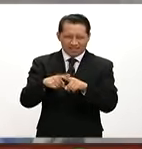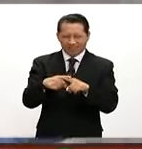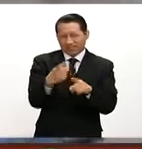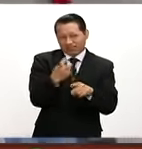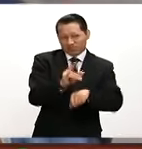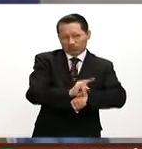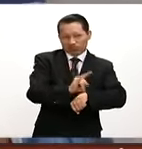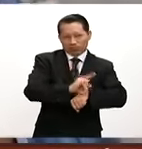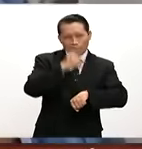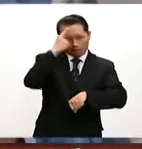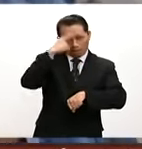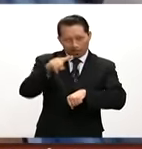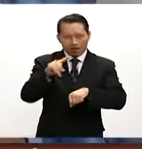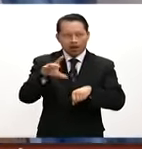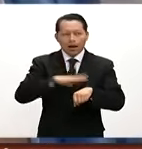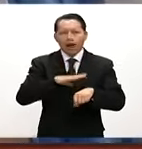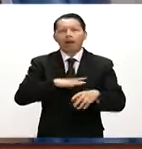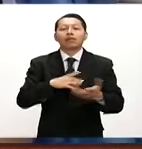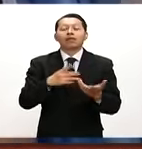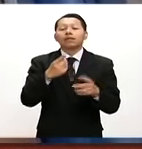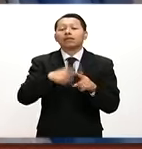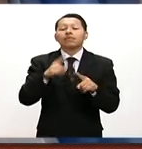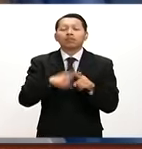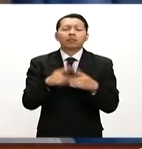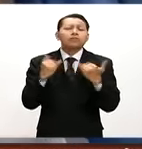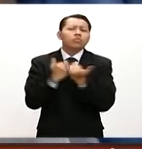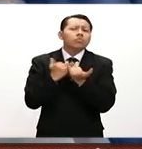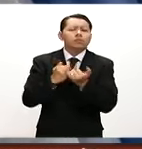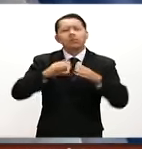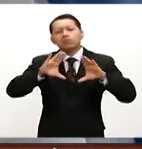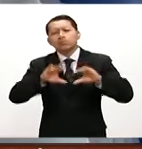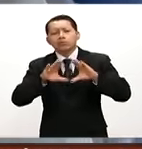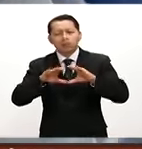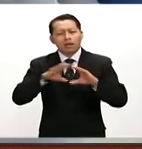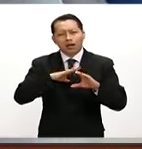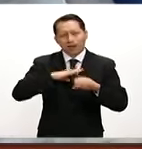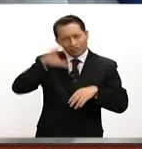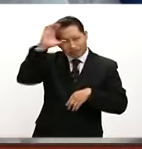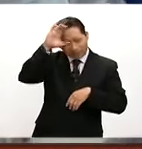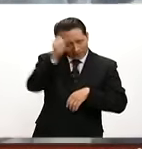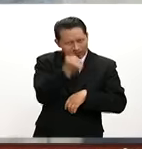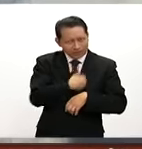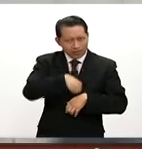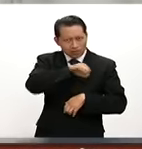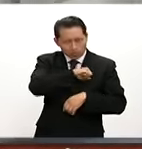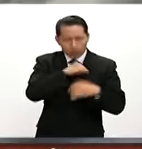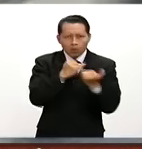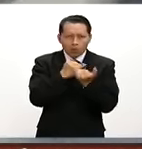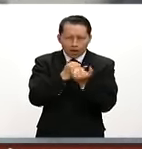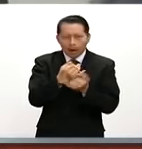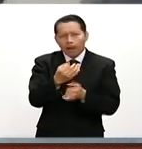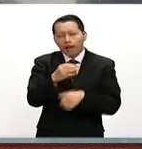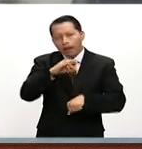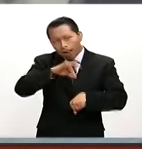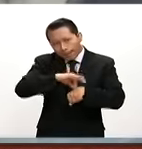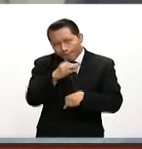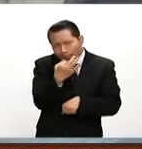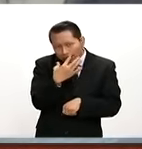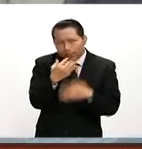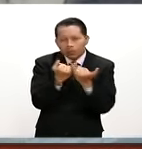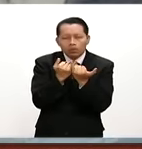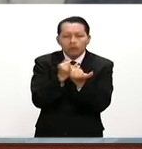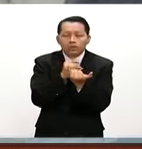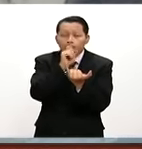y poco a poco ha ido permeando a las distintas áreas de ciencias de la salud fuertemente en medicina y nosotros lo estamos